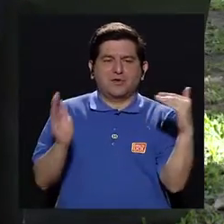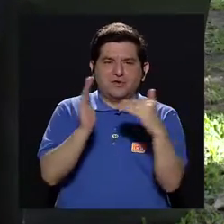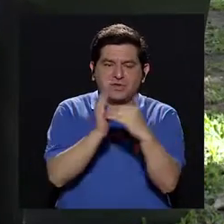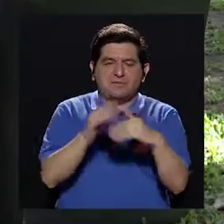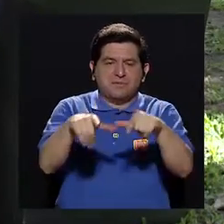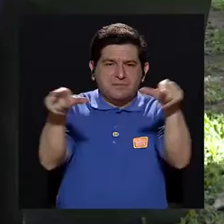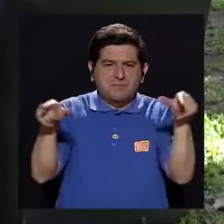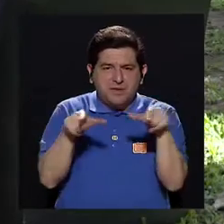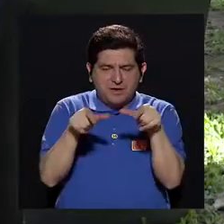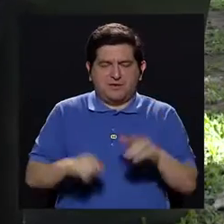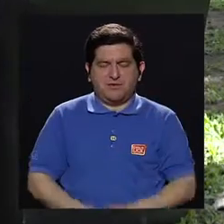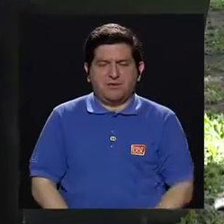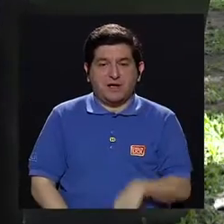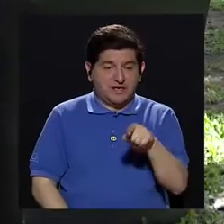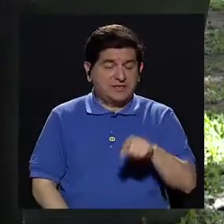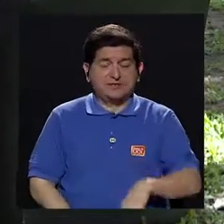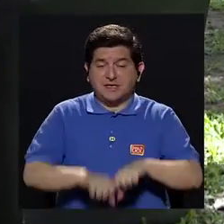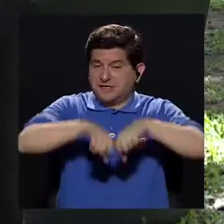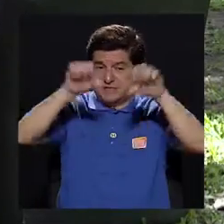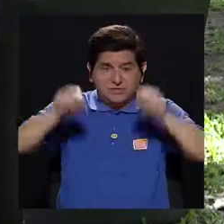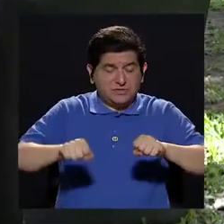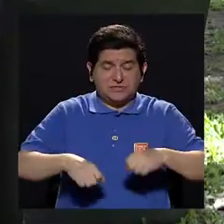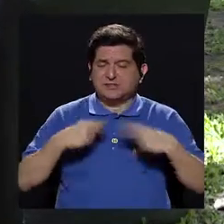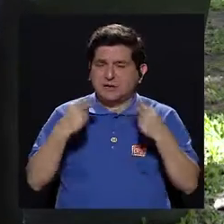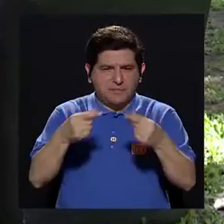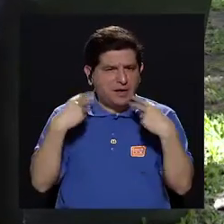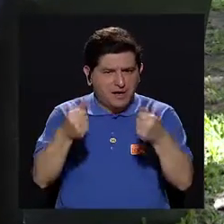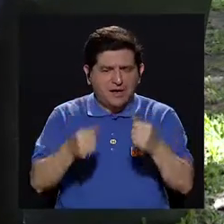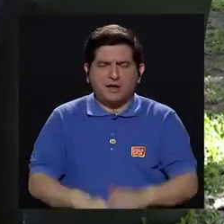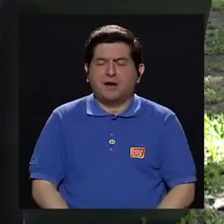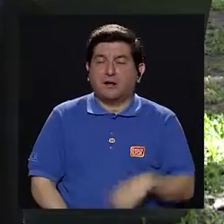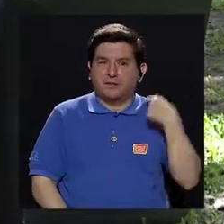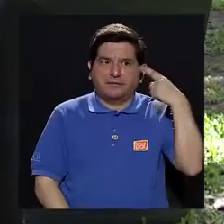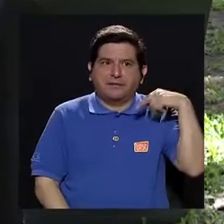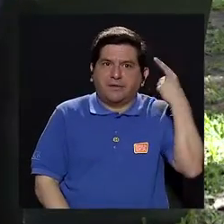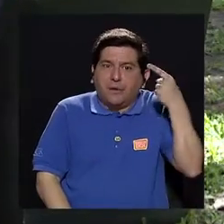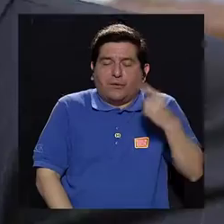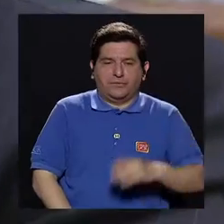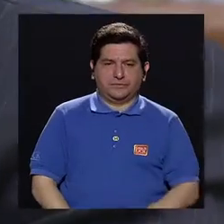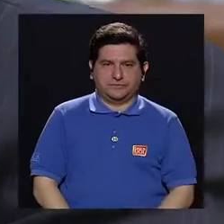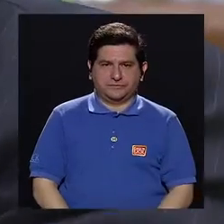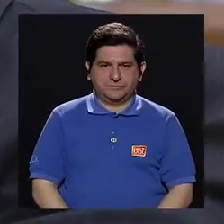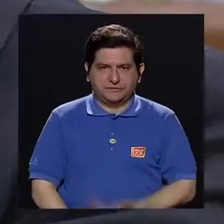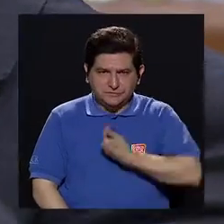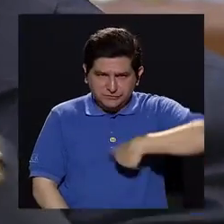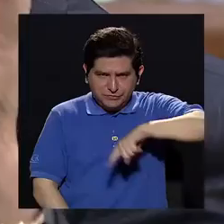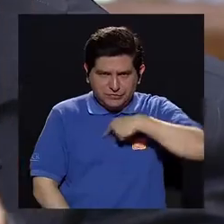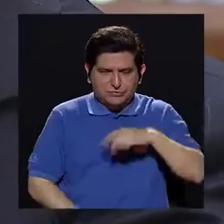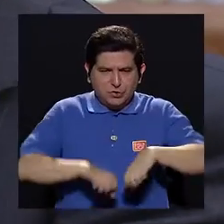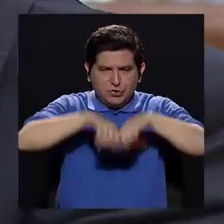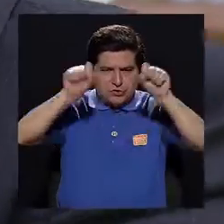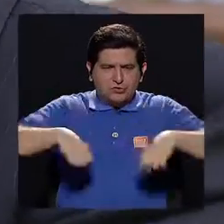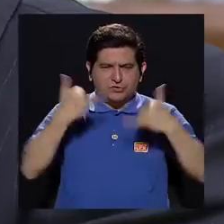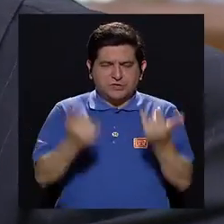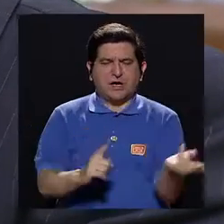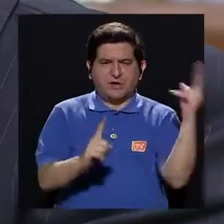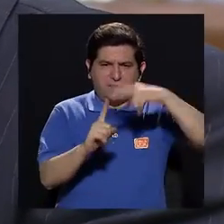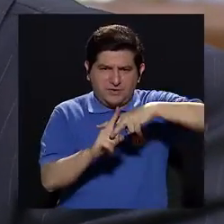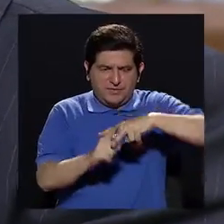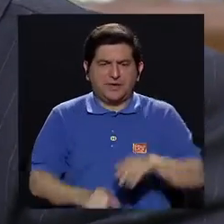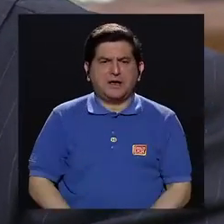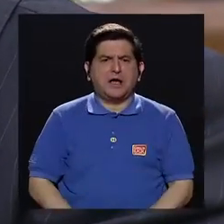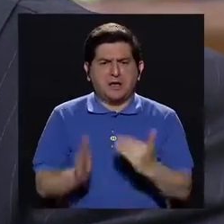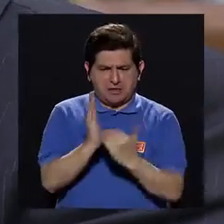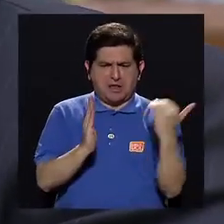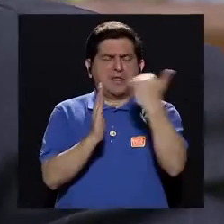quedaron mis campos ahí. Si eso no fuera automatizado, sería una locura. Sería una locura. Porque nosotros, con los sistemas que hemos aplicado,